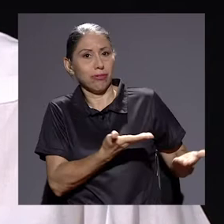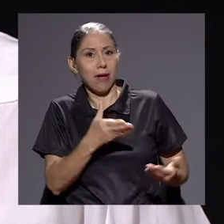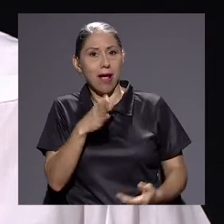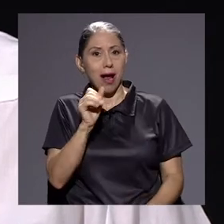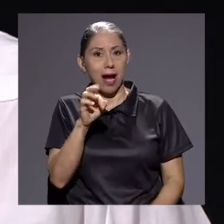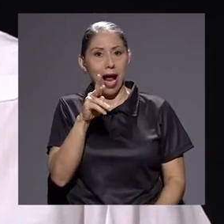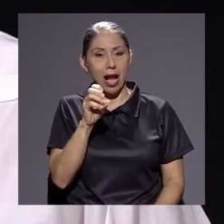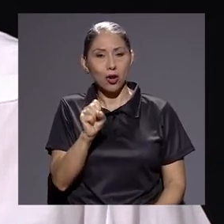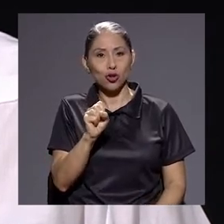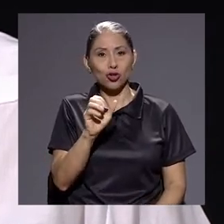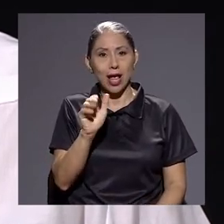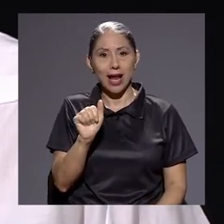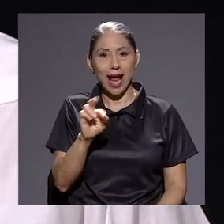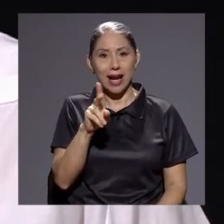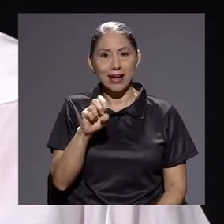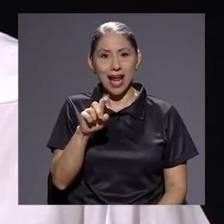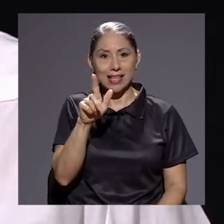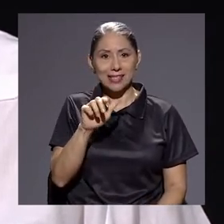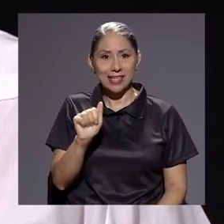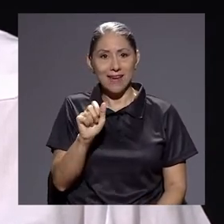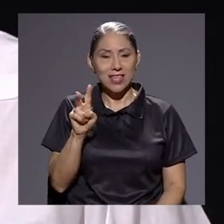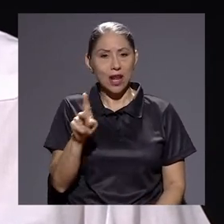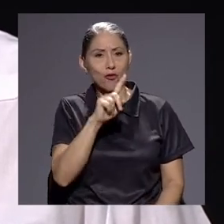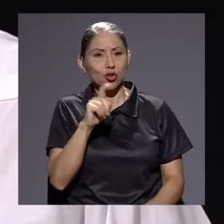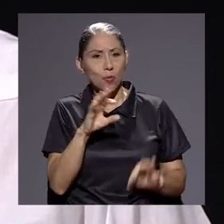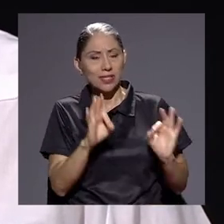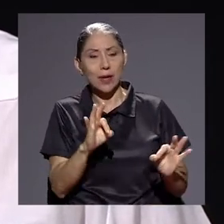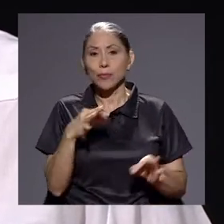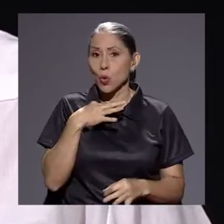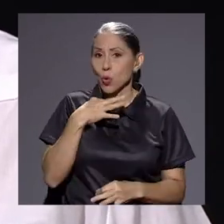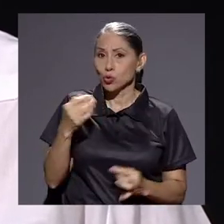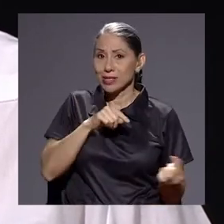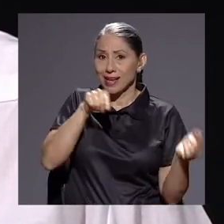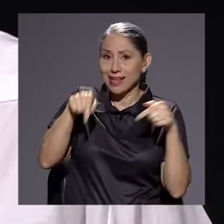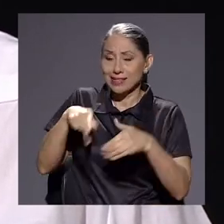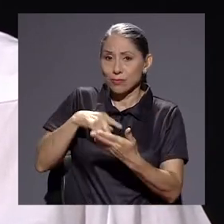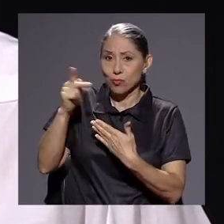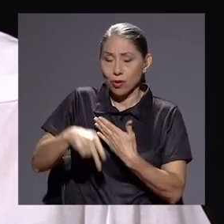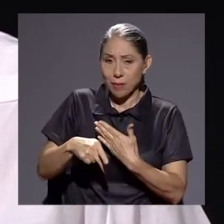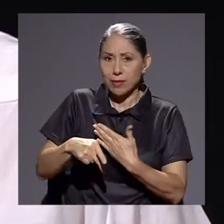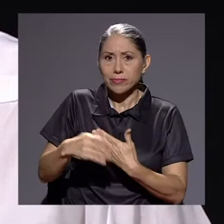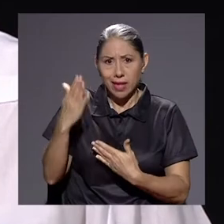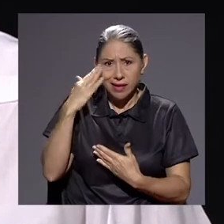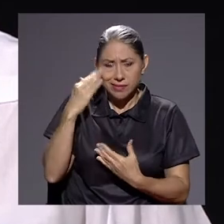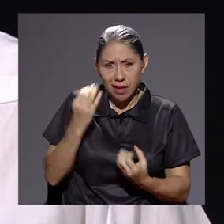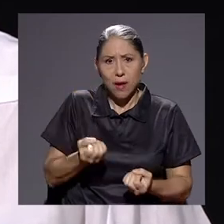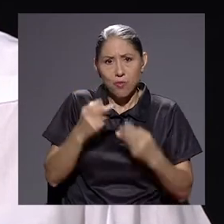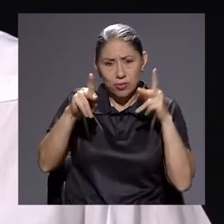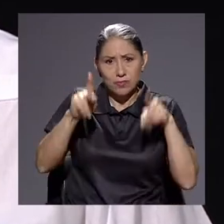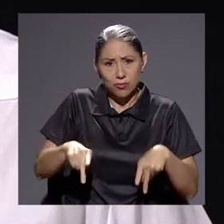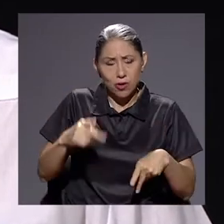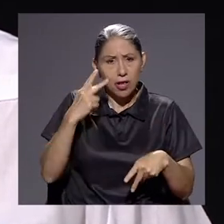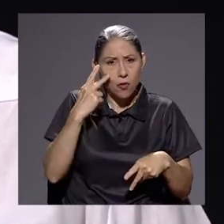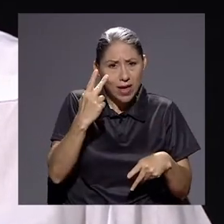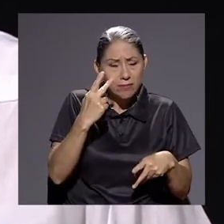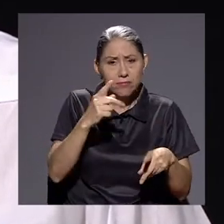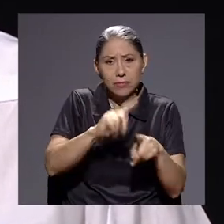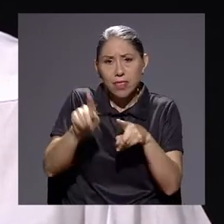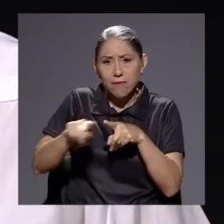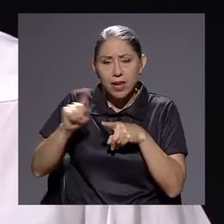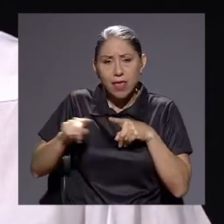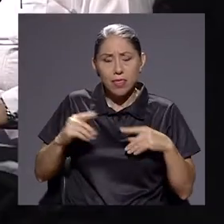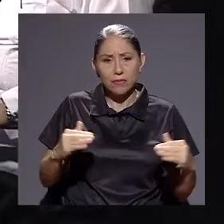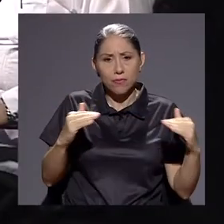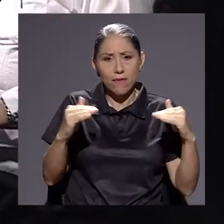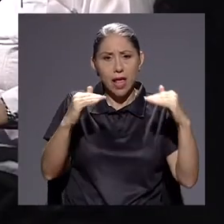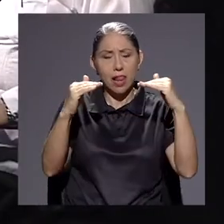menos tengo a don Carlos Carranza Villalobos. ¿Cómo está don Carlos? Un gusto estar aquí en este programa que sé que es muy visto por personas de diferente